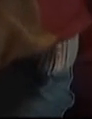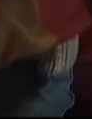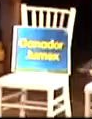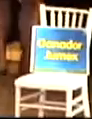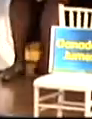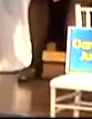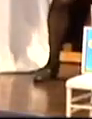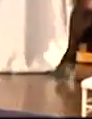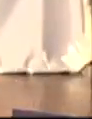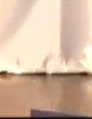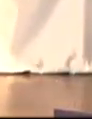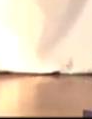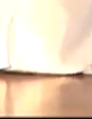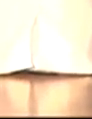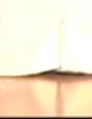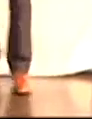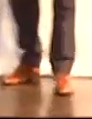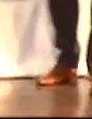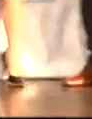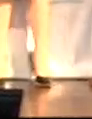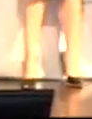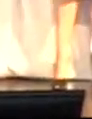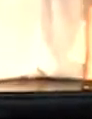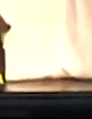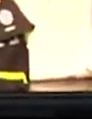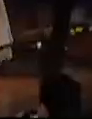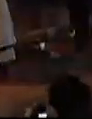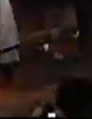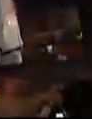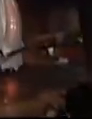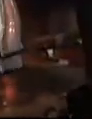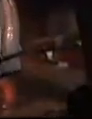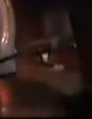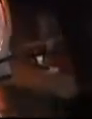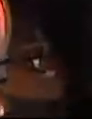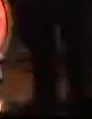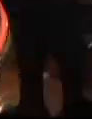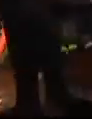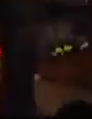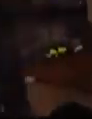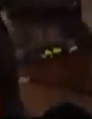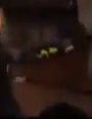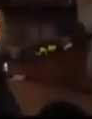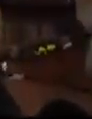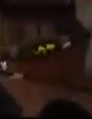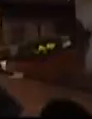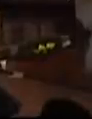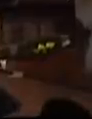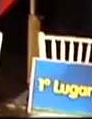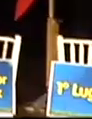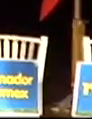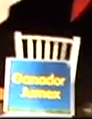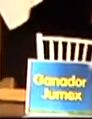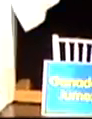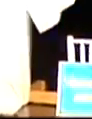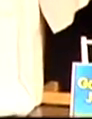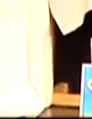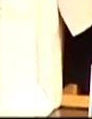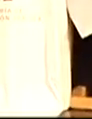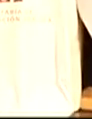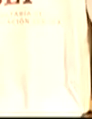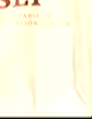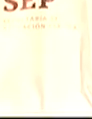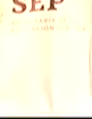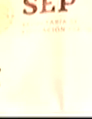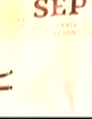por la boca. Scarlett Martínez Hernández de Guanajuato obtuvo el segundo lugar con Aventura Interminable. Finalmente, el